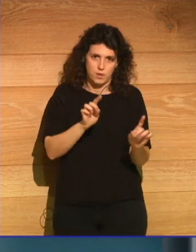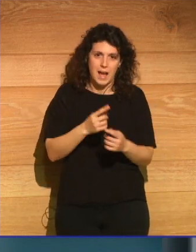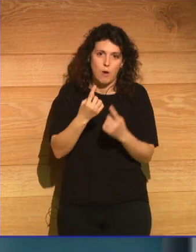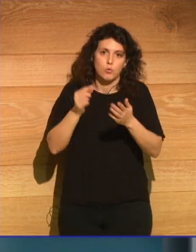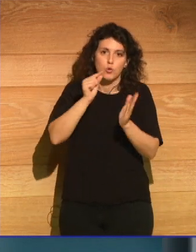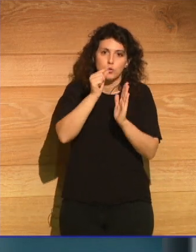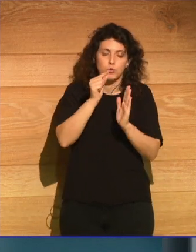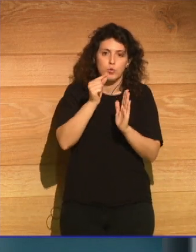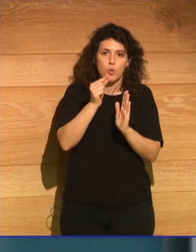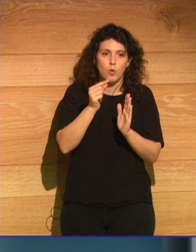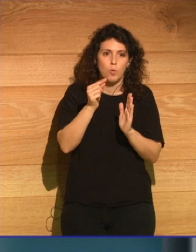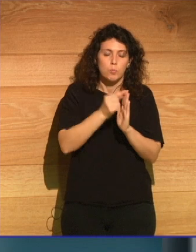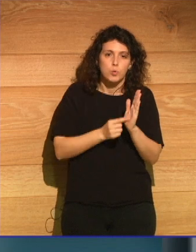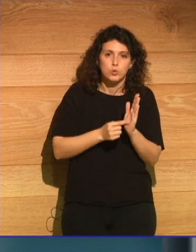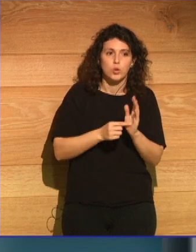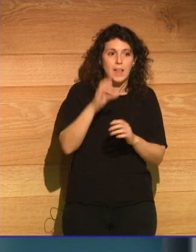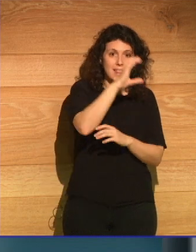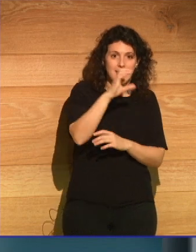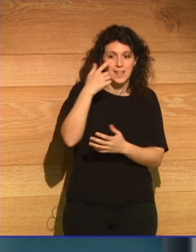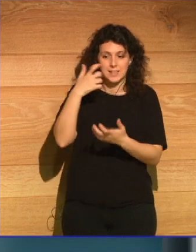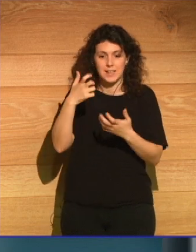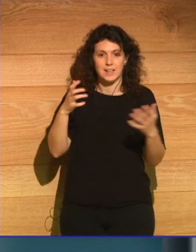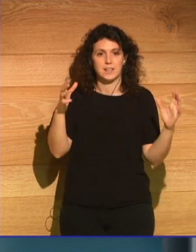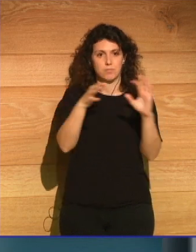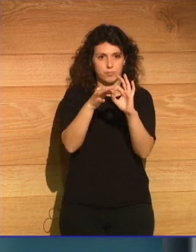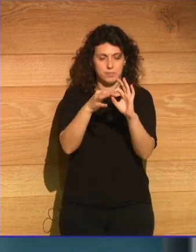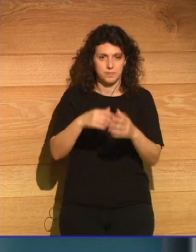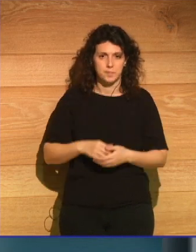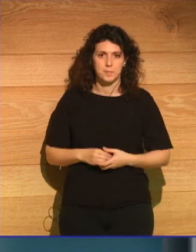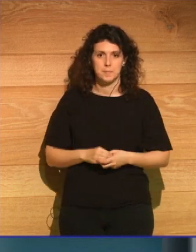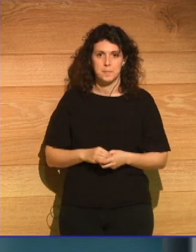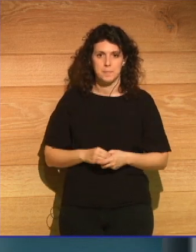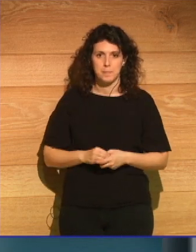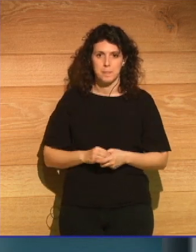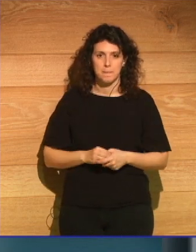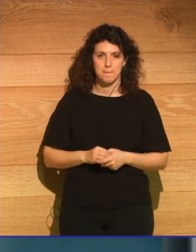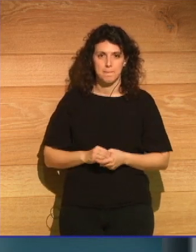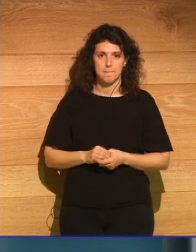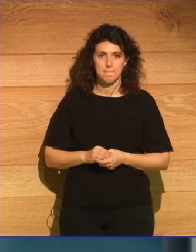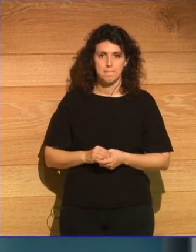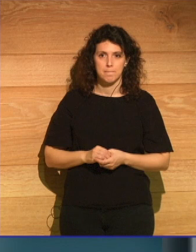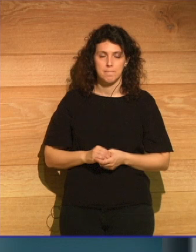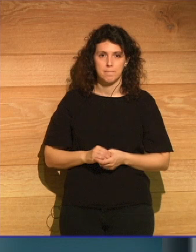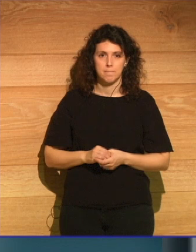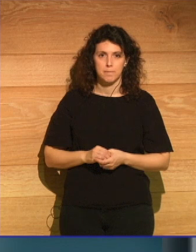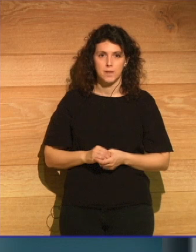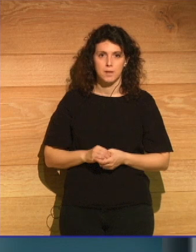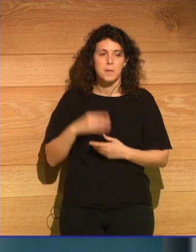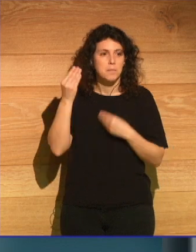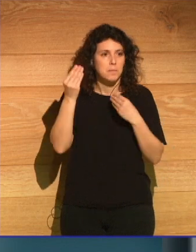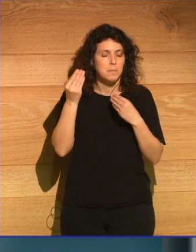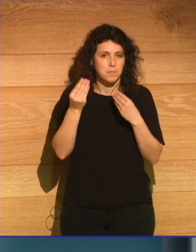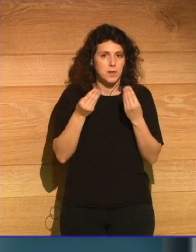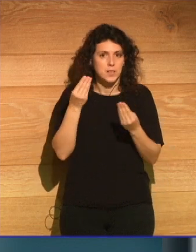se unen las ciencias y las artes y son más parecidas de lo que parece.